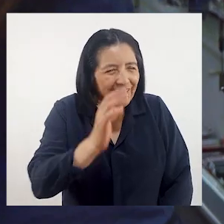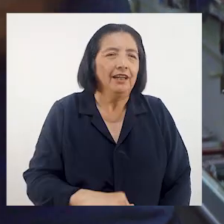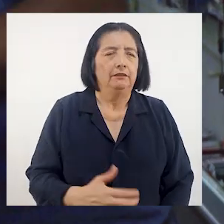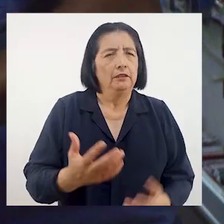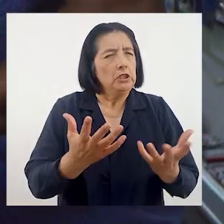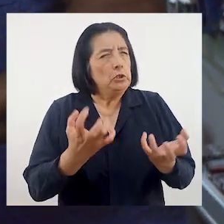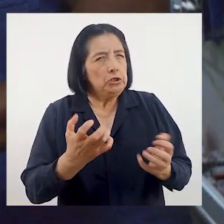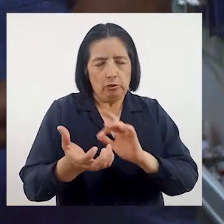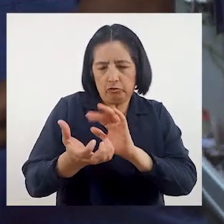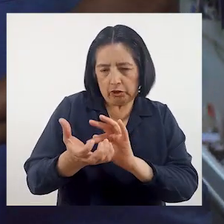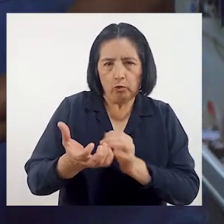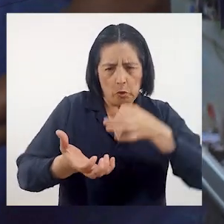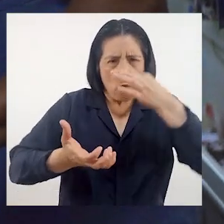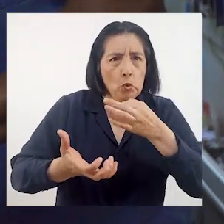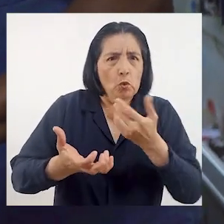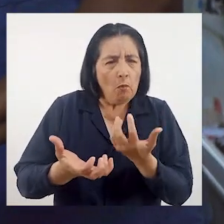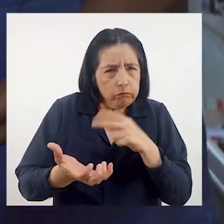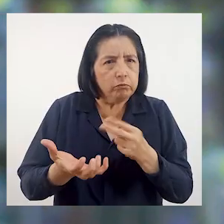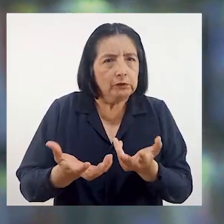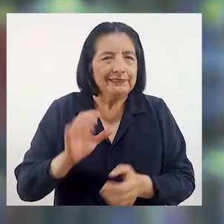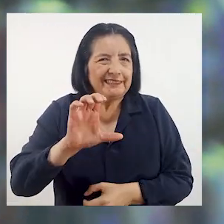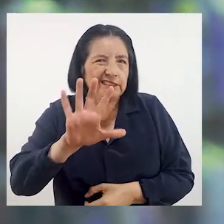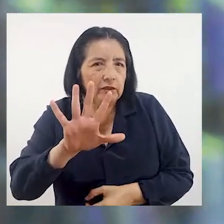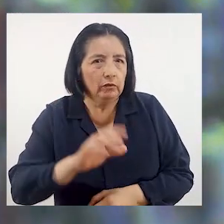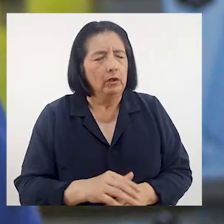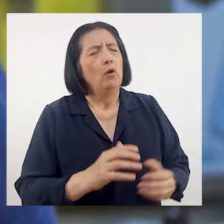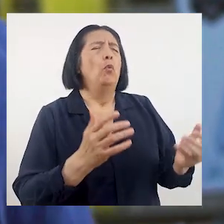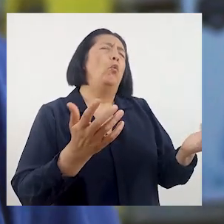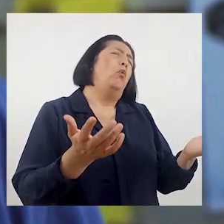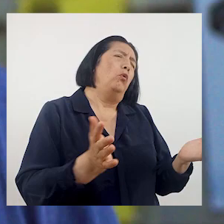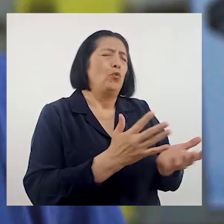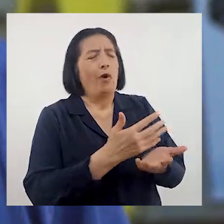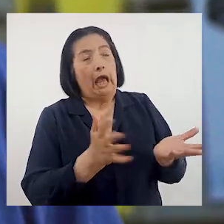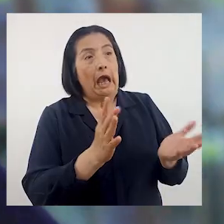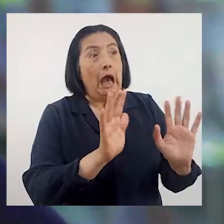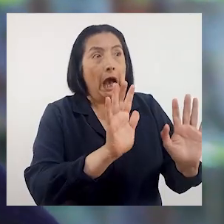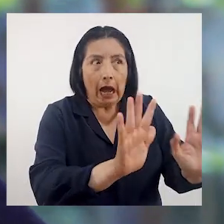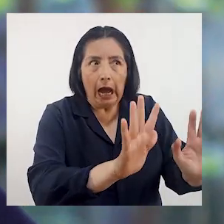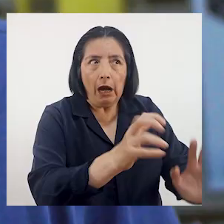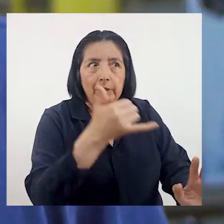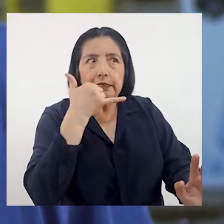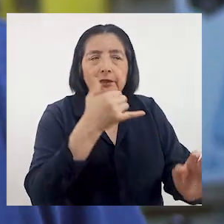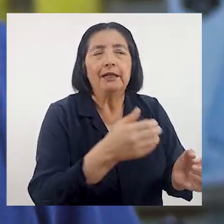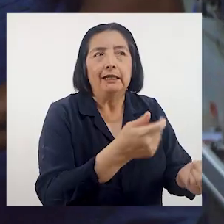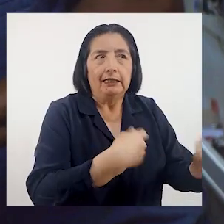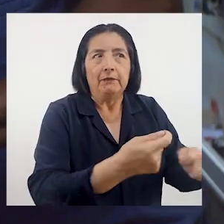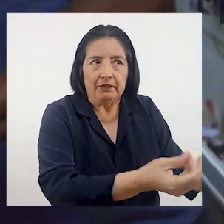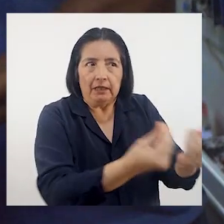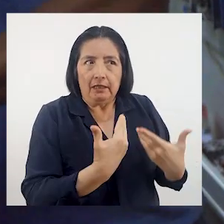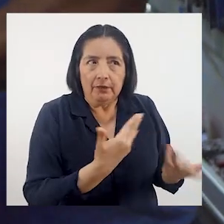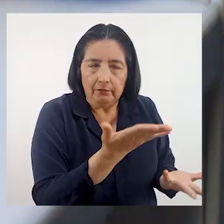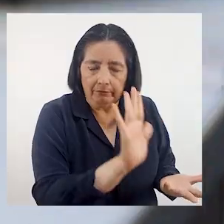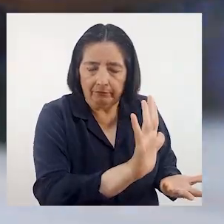Buenas, busco un celular de alta gama, el C5. Papi, no tengo, pero ahorita llamo a